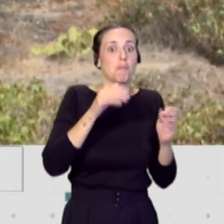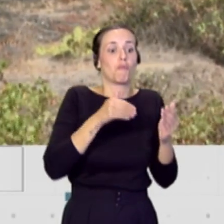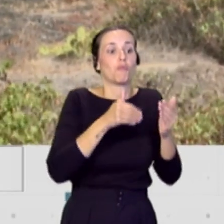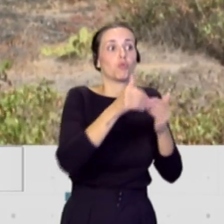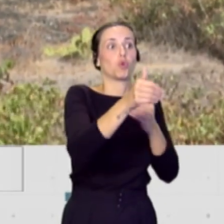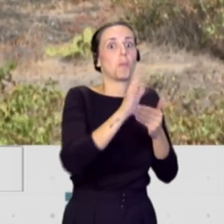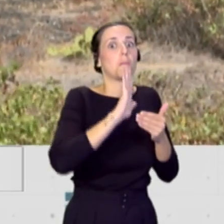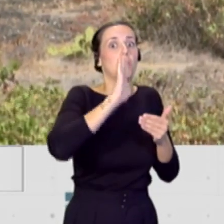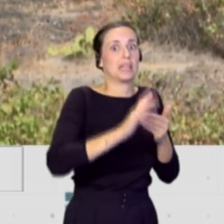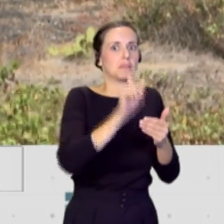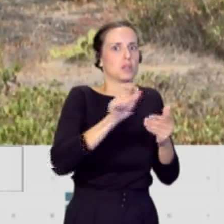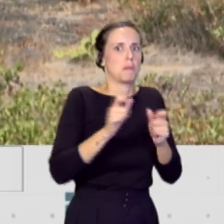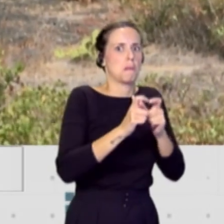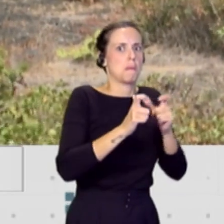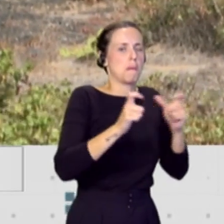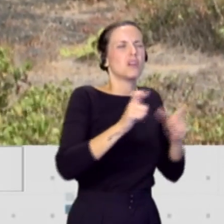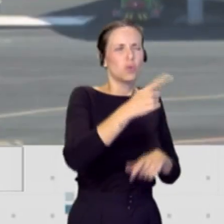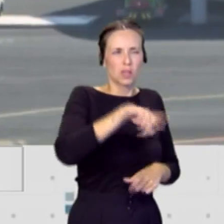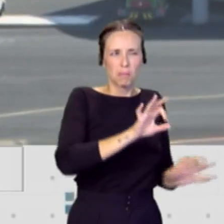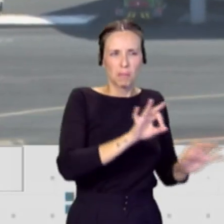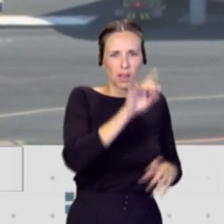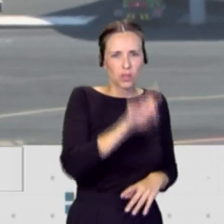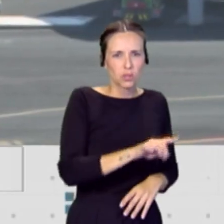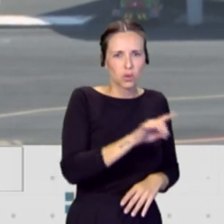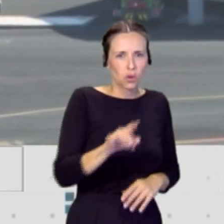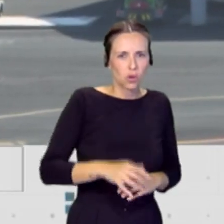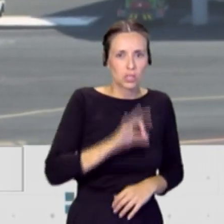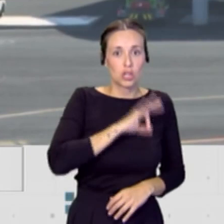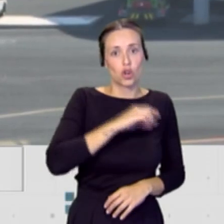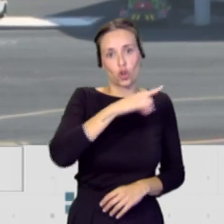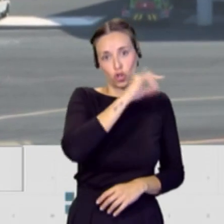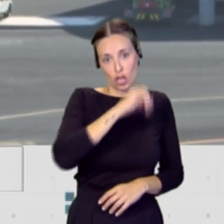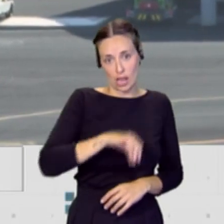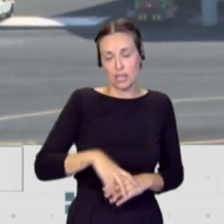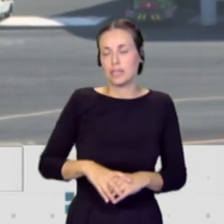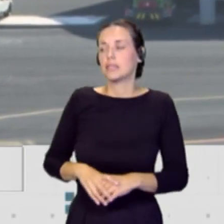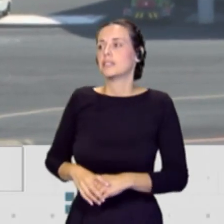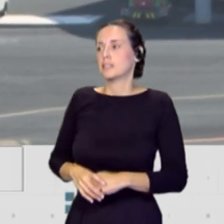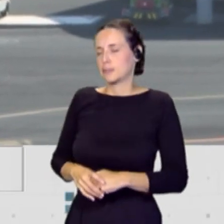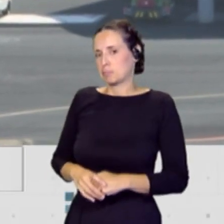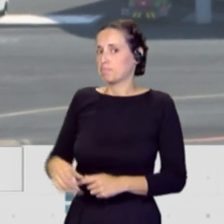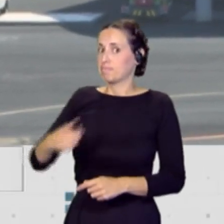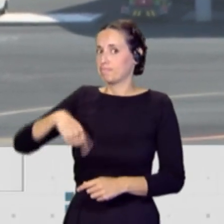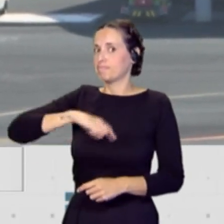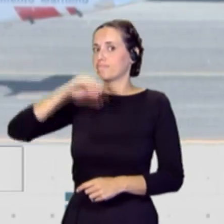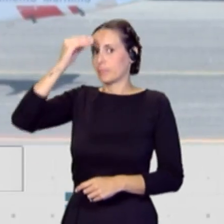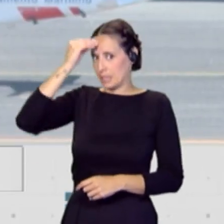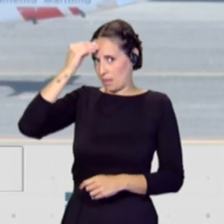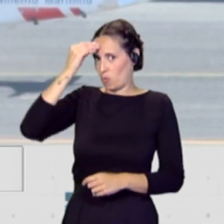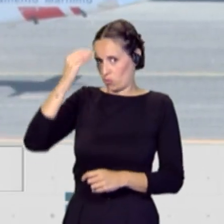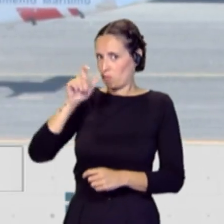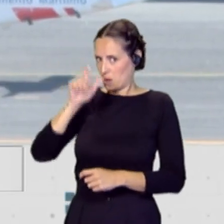va a ir a más. ¿Estarán preparados para ello, señor González? Sí, esto, lo que se espera es que vaya a más.